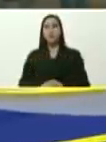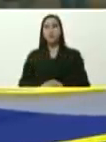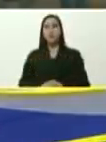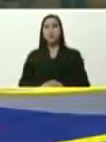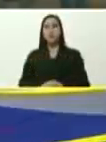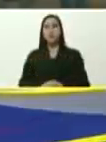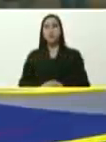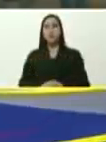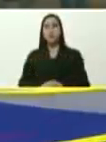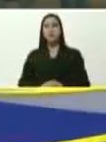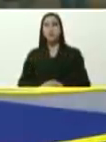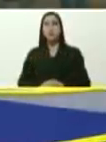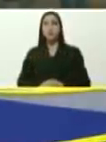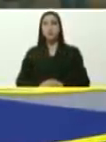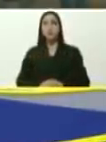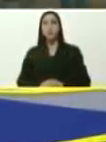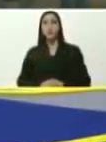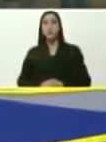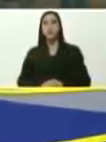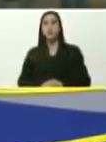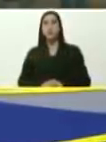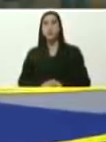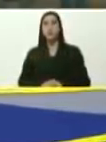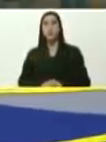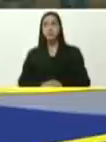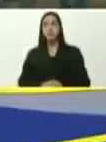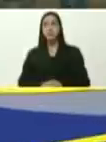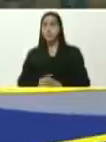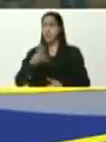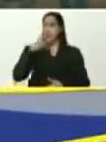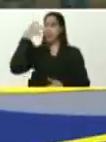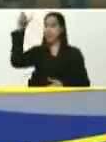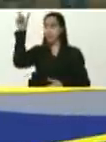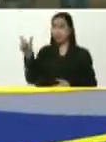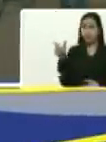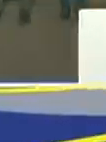excelente, mira, Omaibis, dio el grito de guerra,